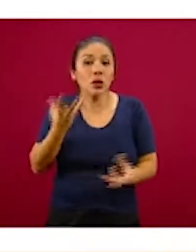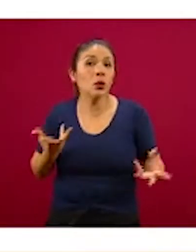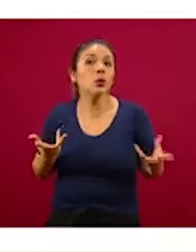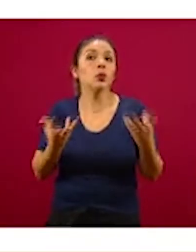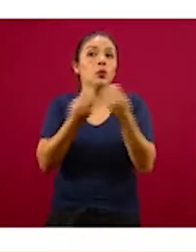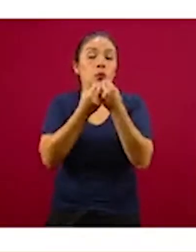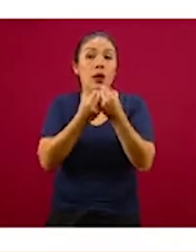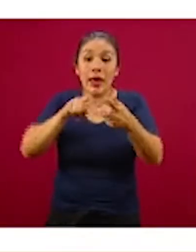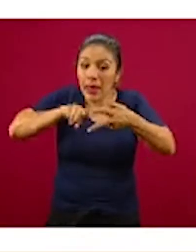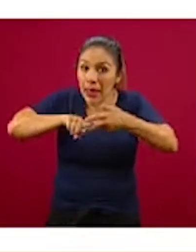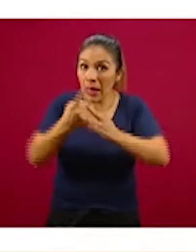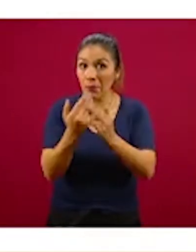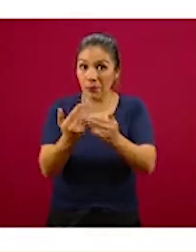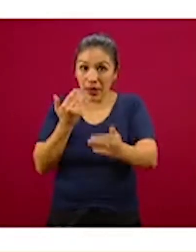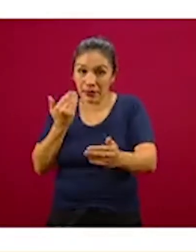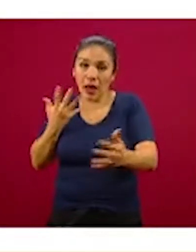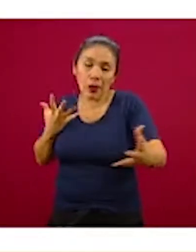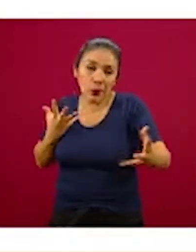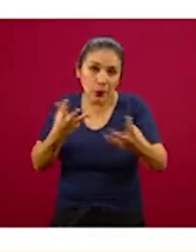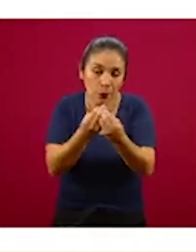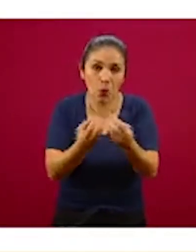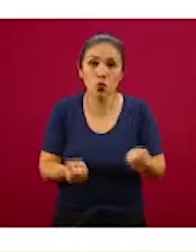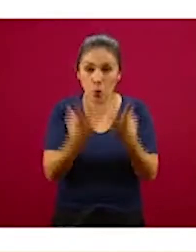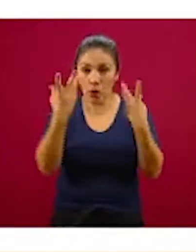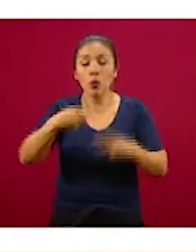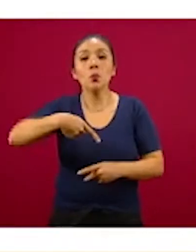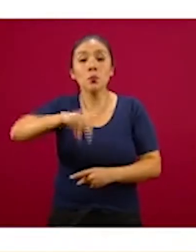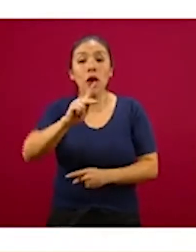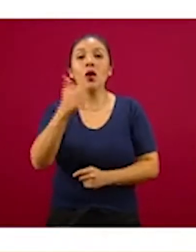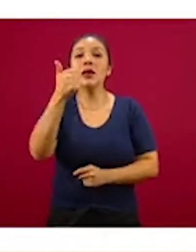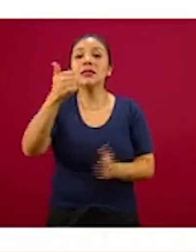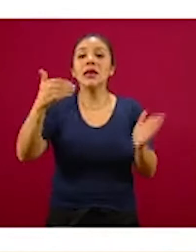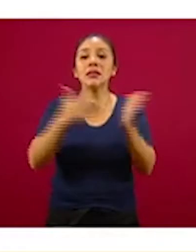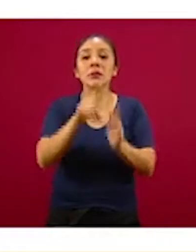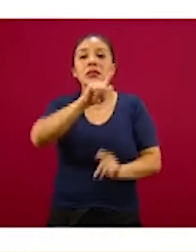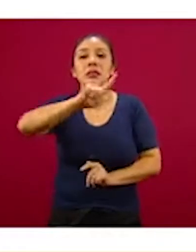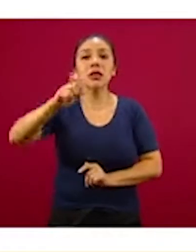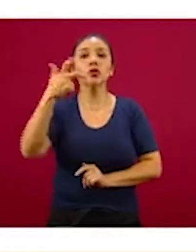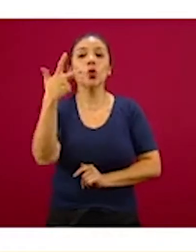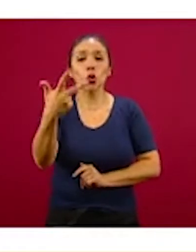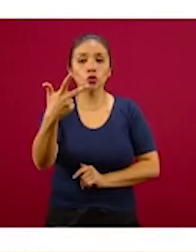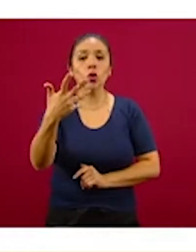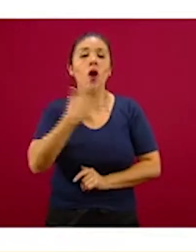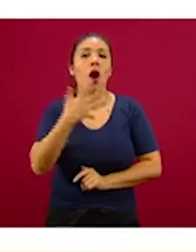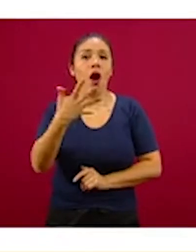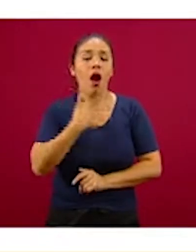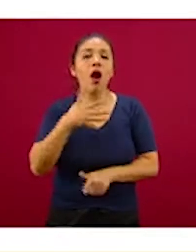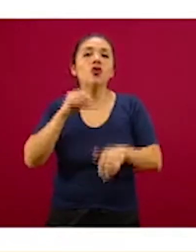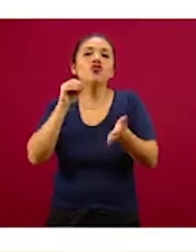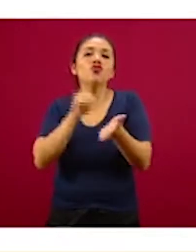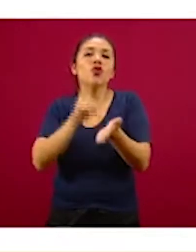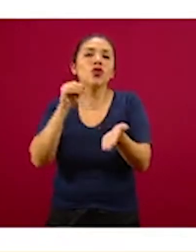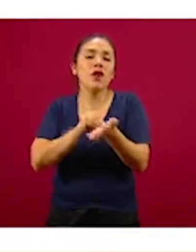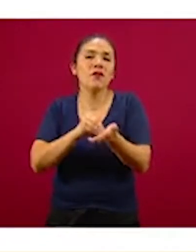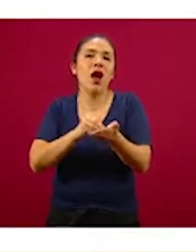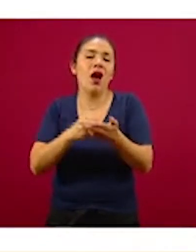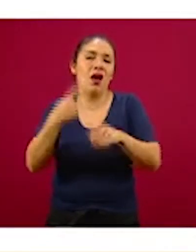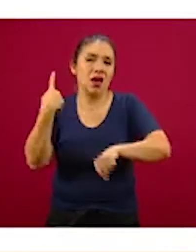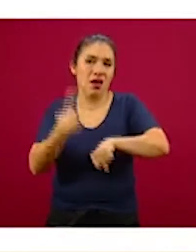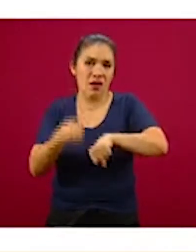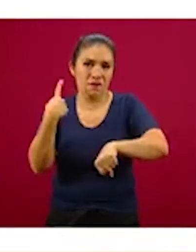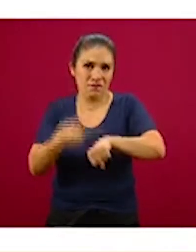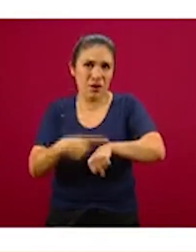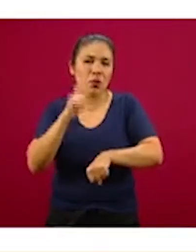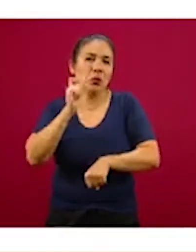estos son los casos acumulados hasta el momento, desde que iniciaron, pero resaltamos que son solo 6.708, que representan